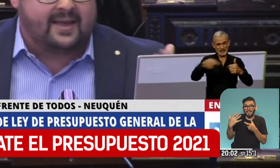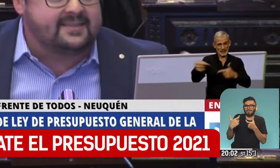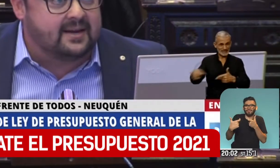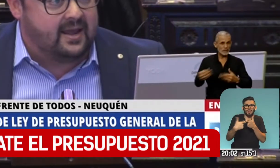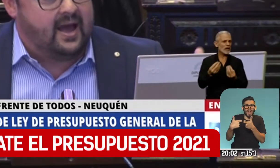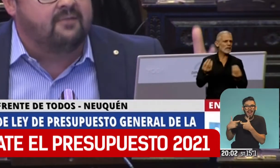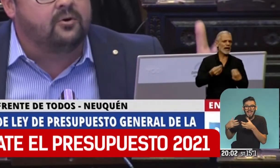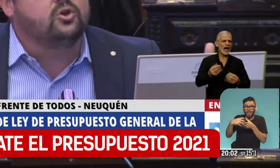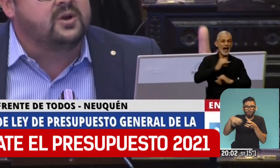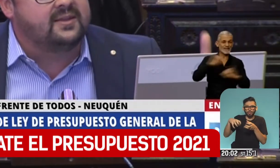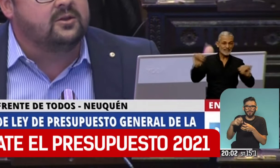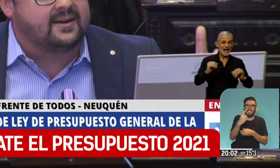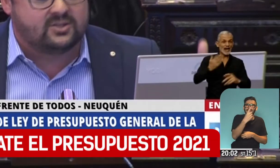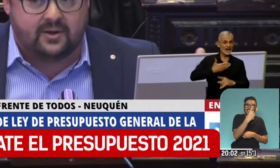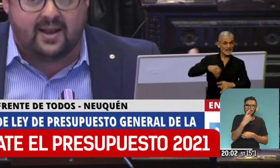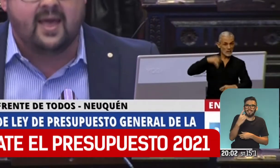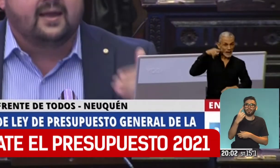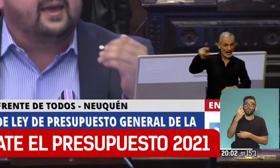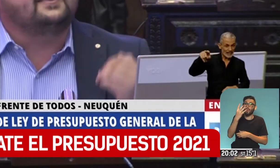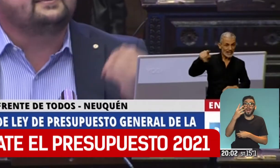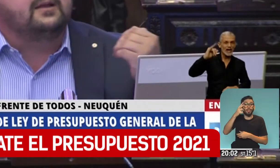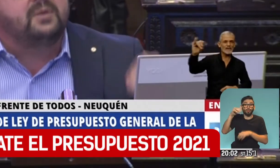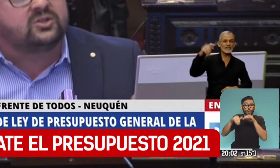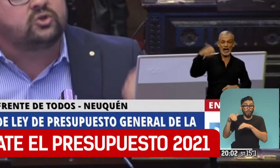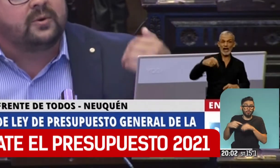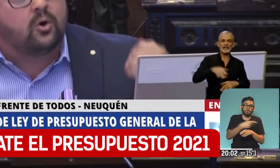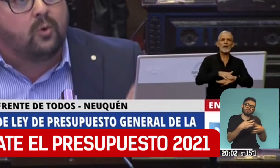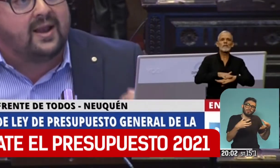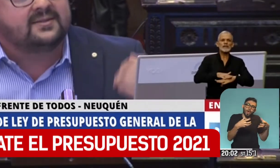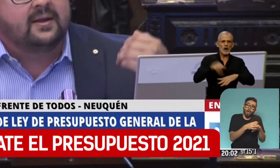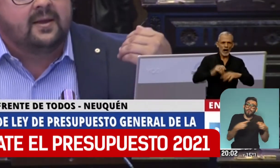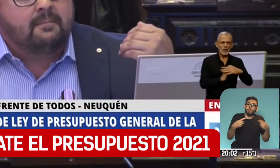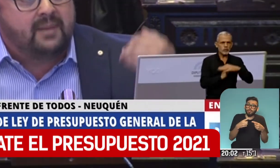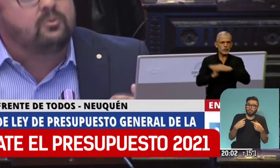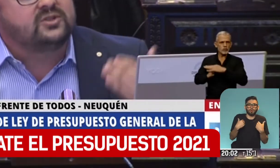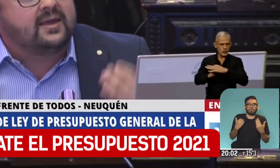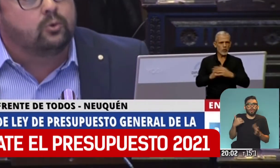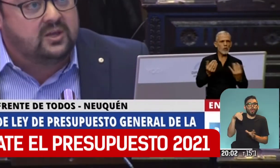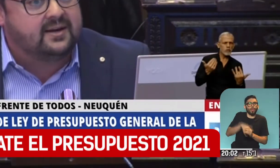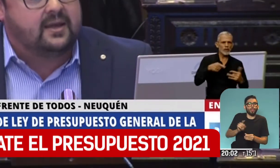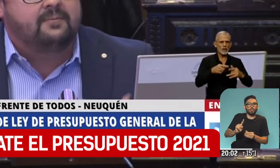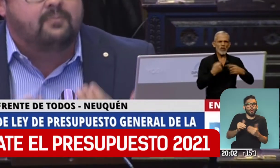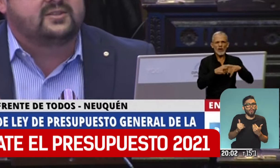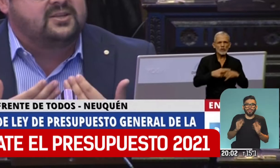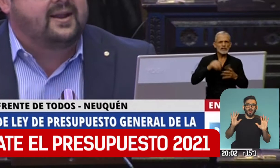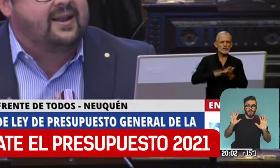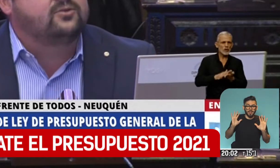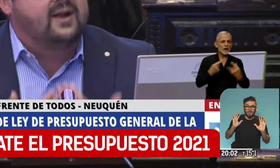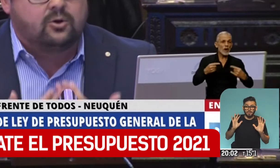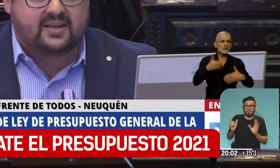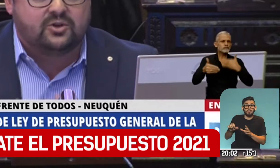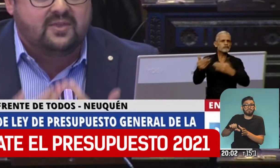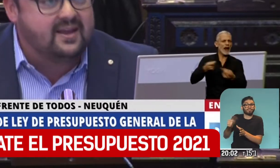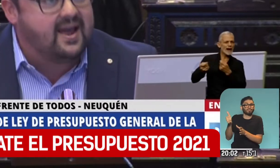votos y que no tendría inconvenientes. Es que la oposición se va a obtener, como bien decías vos. Como